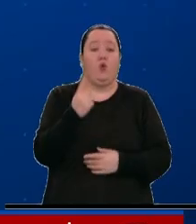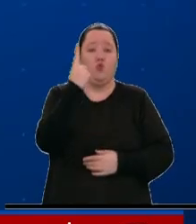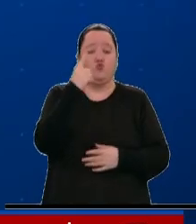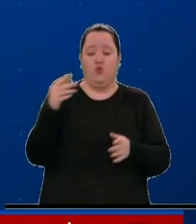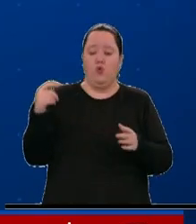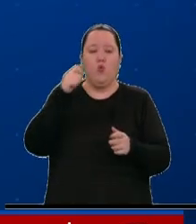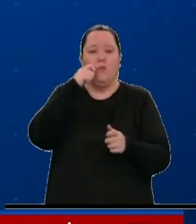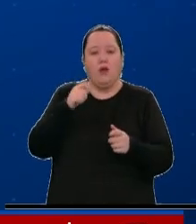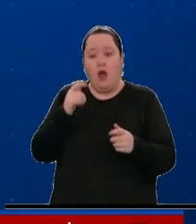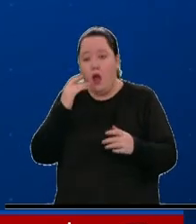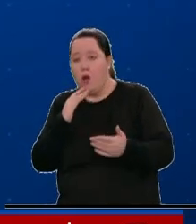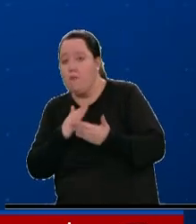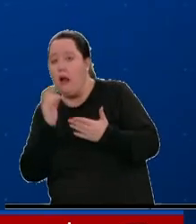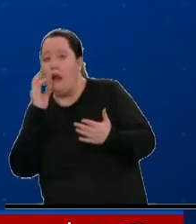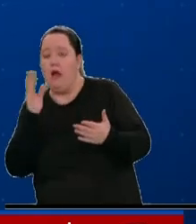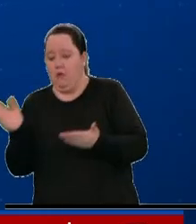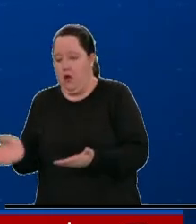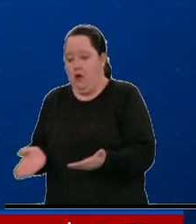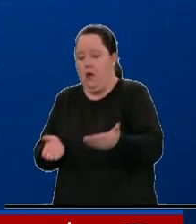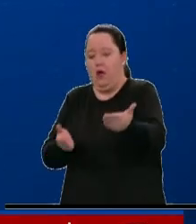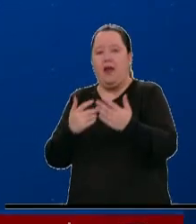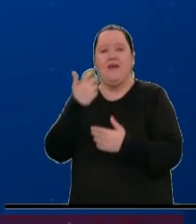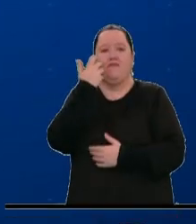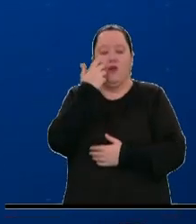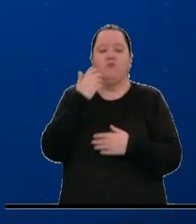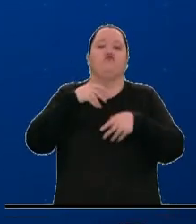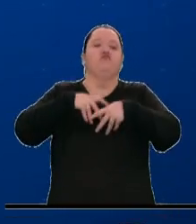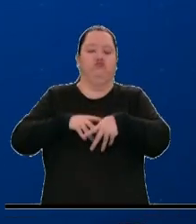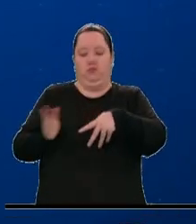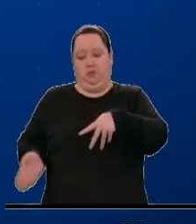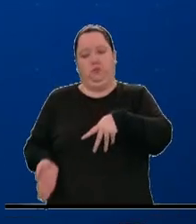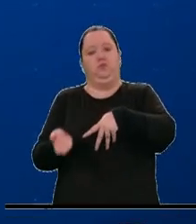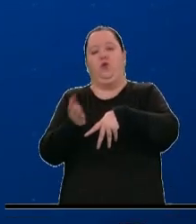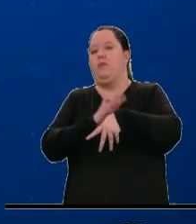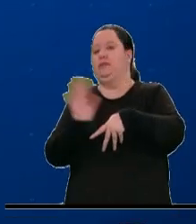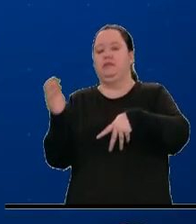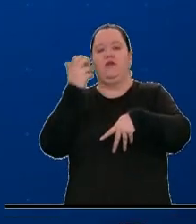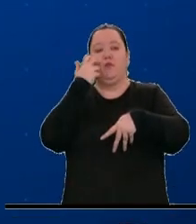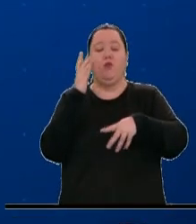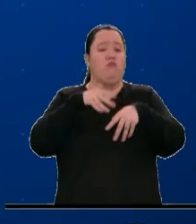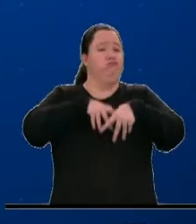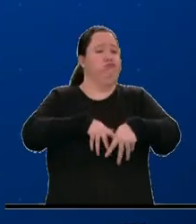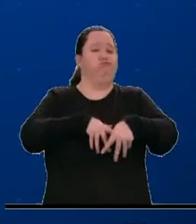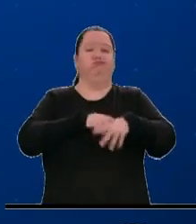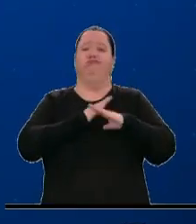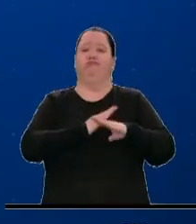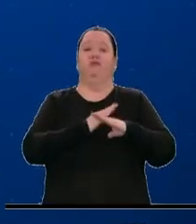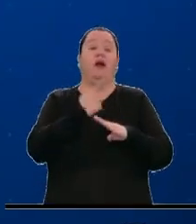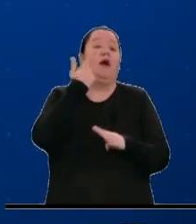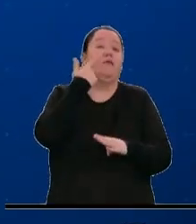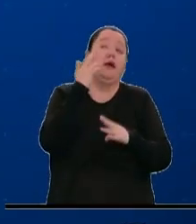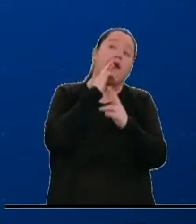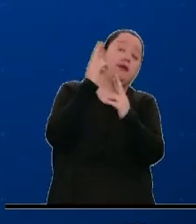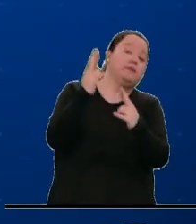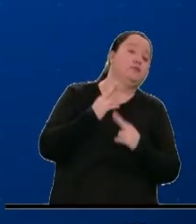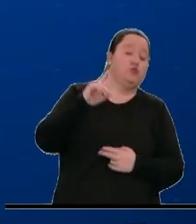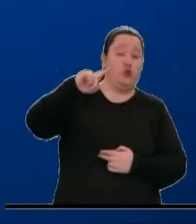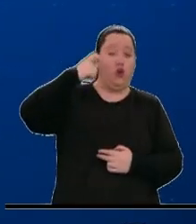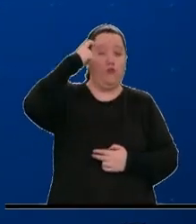corredor humanitario para permitir el paso de enfermos, pero los bloqueos continuarán hasta que haya una respuesta del gobierno